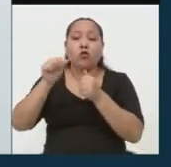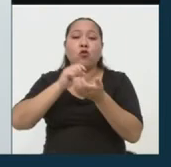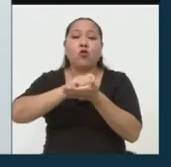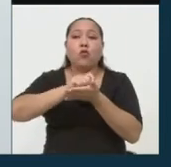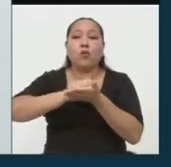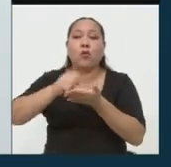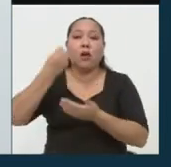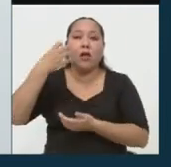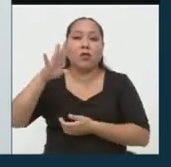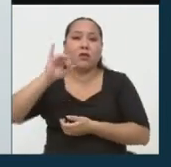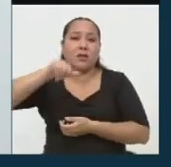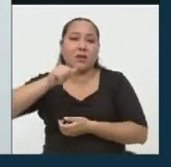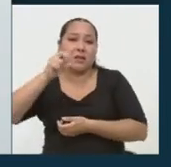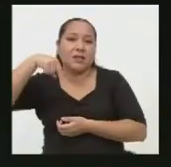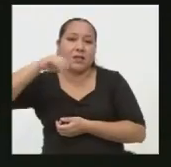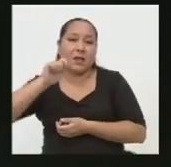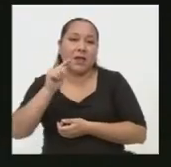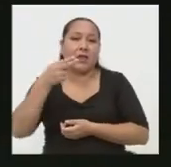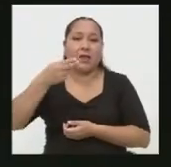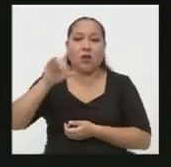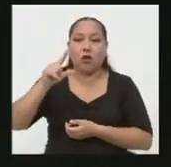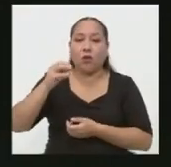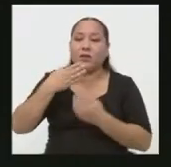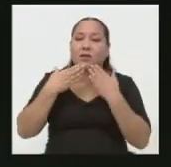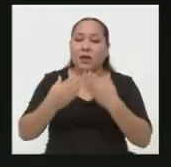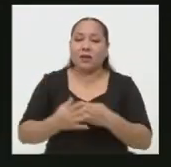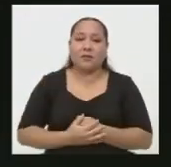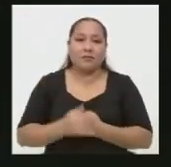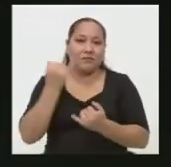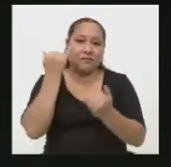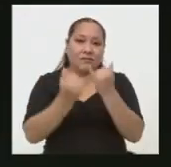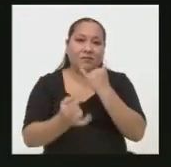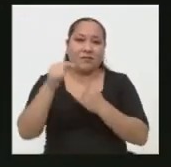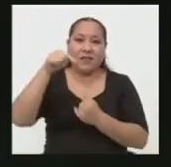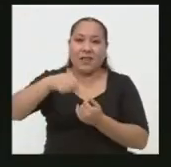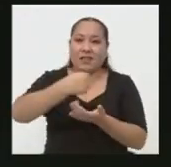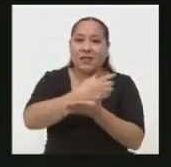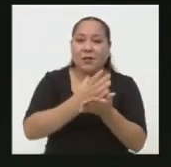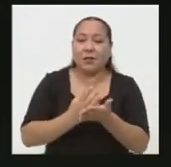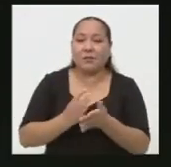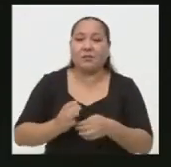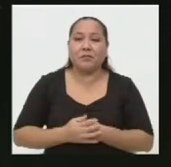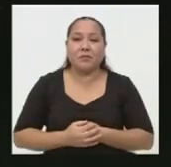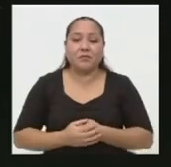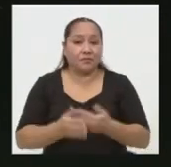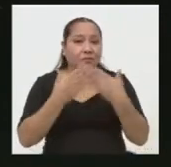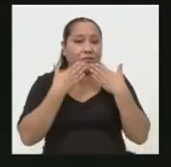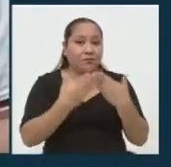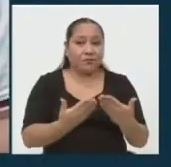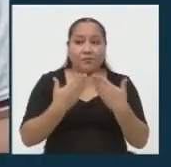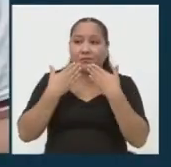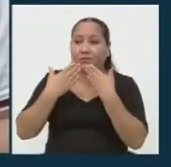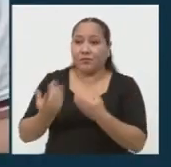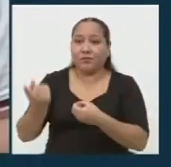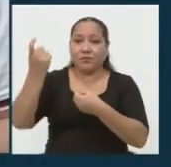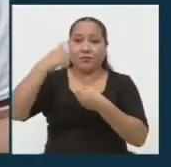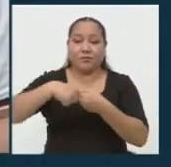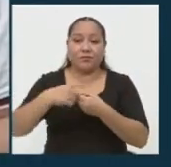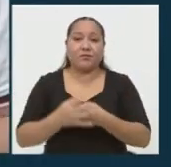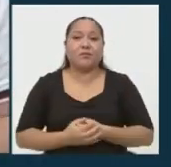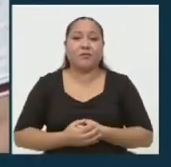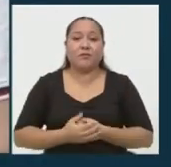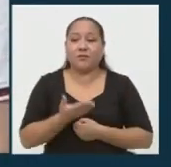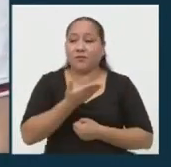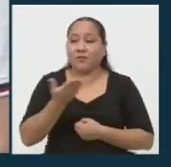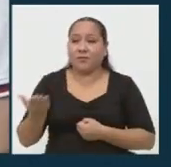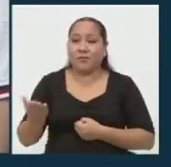Yanet López. Gracias. Hemos llegado al final de este espacio. Agradecemos por su participación. A